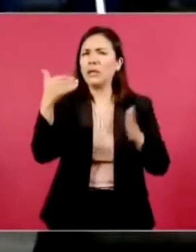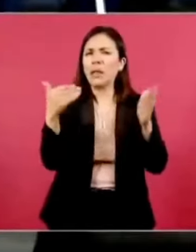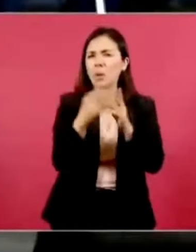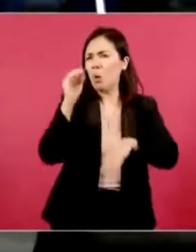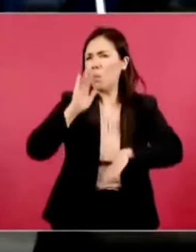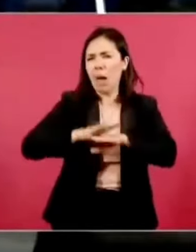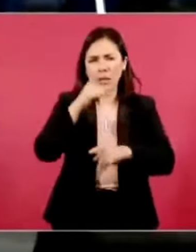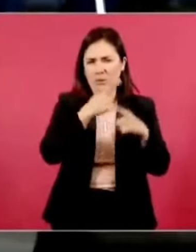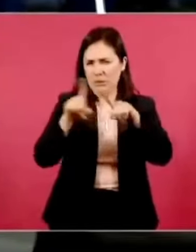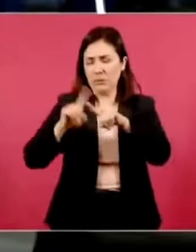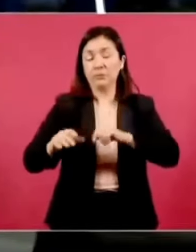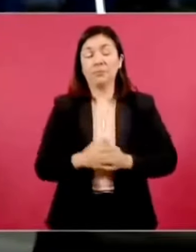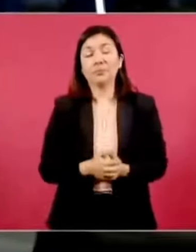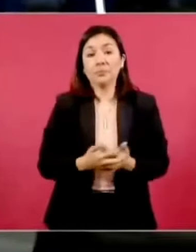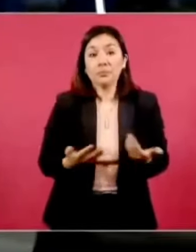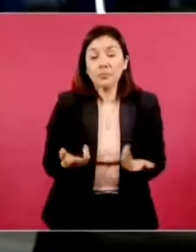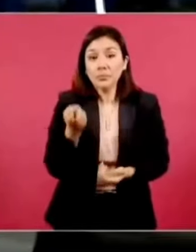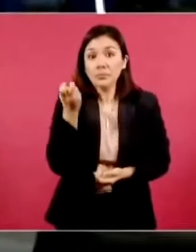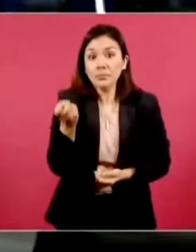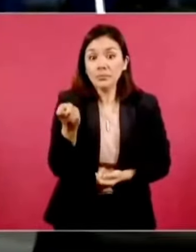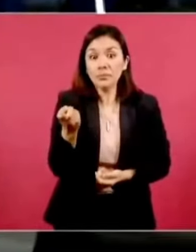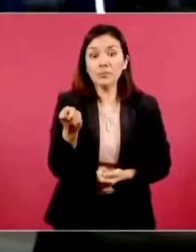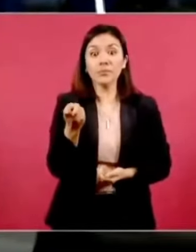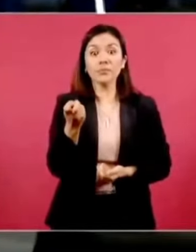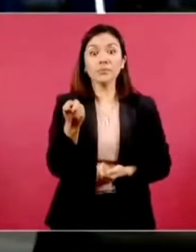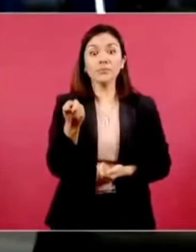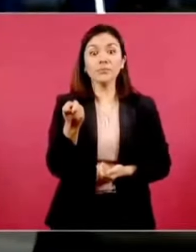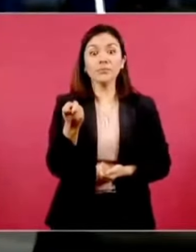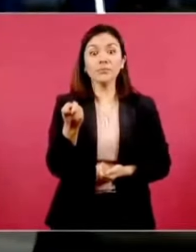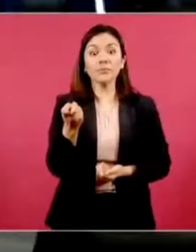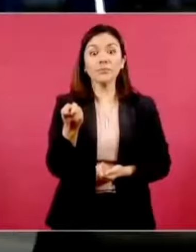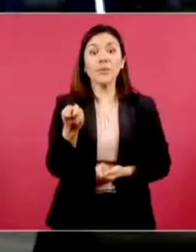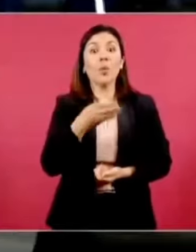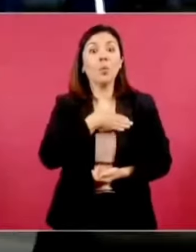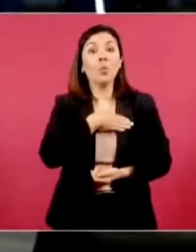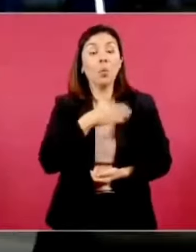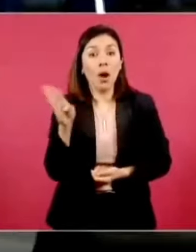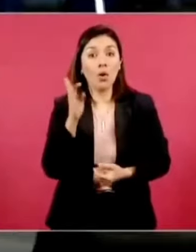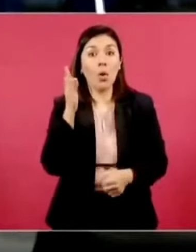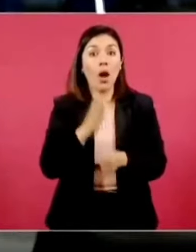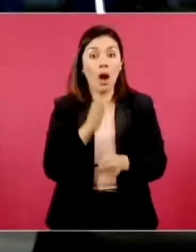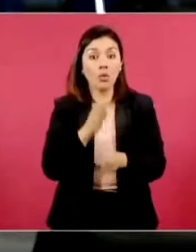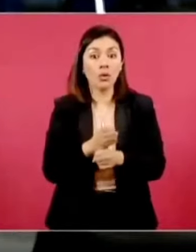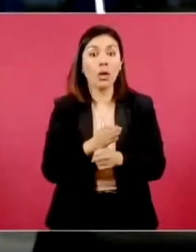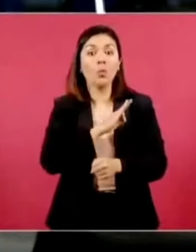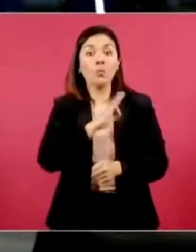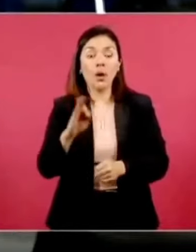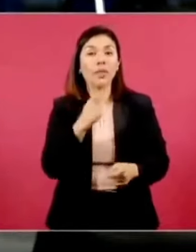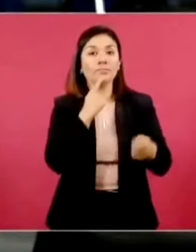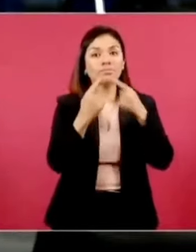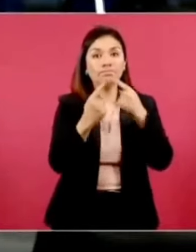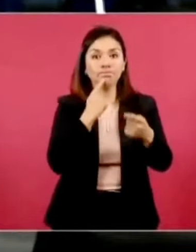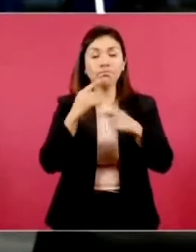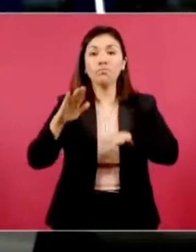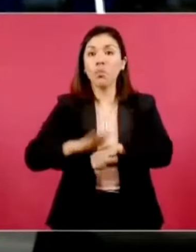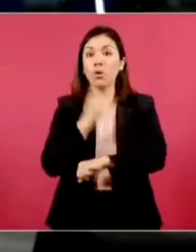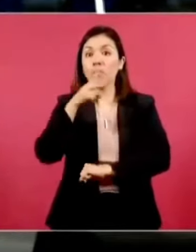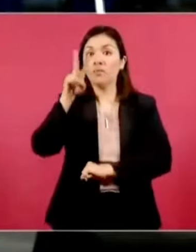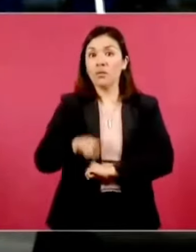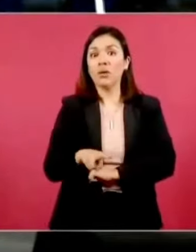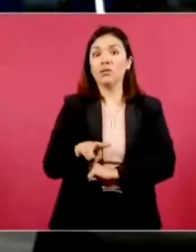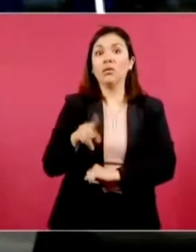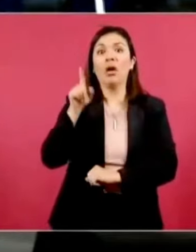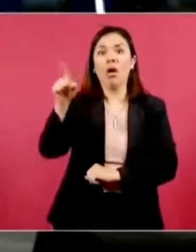Y es bueno porque yo creo que es bueno que lo podamos dialogar, porque sí hay una